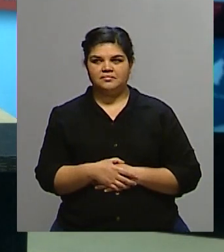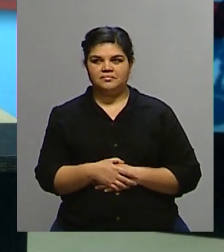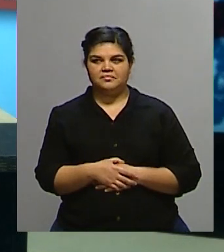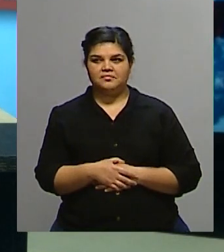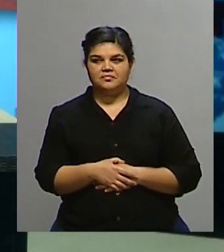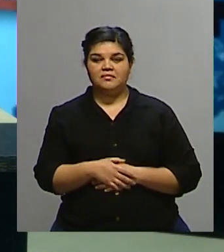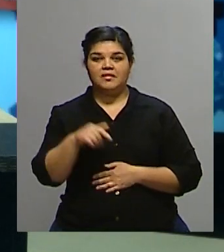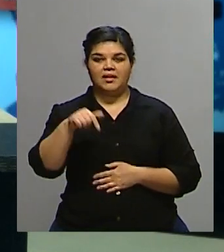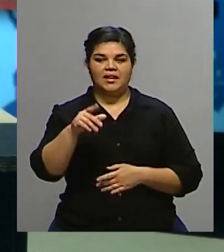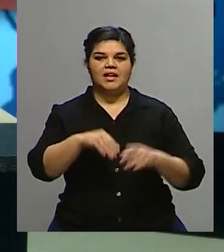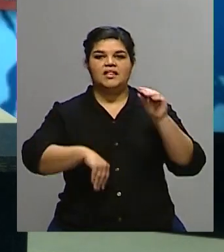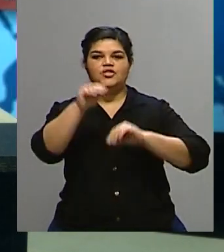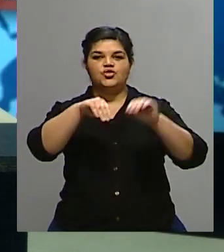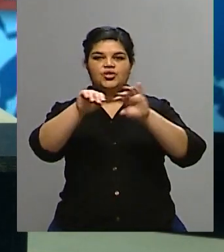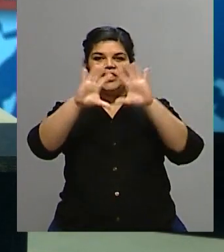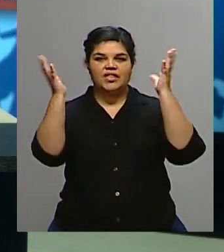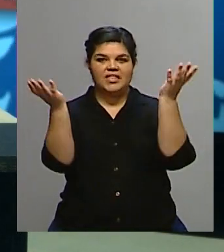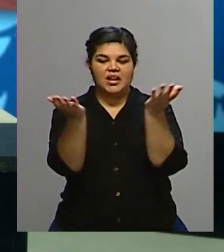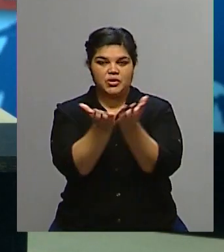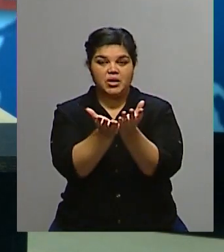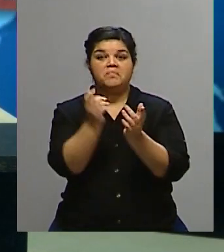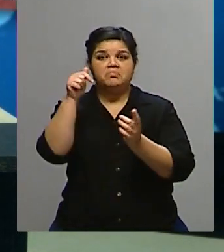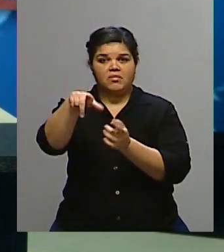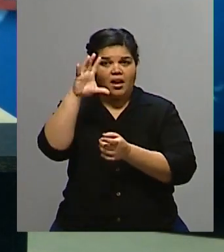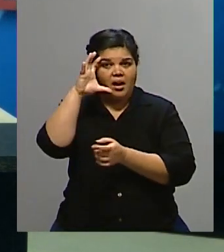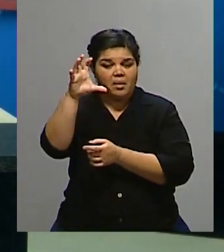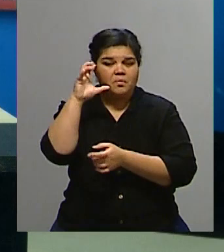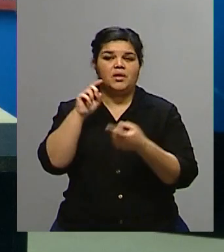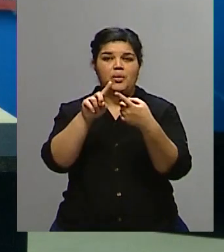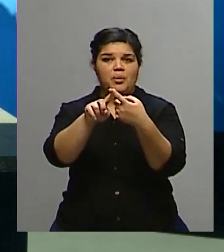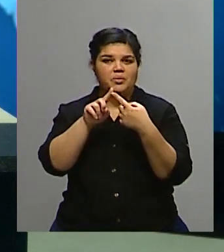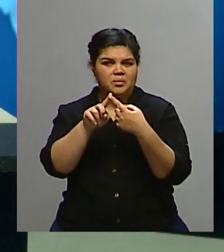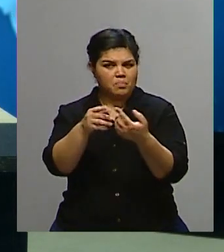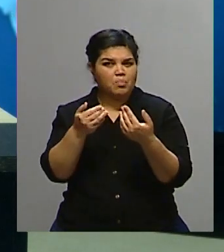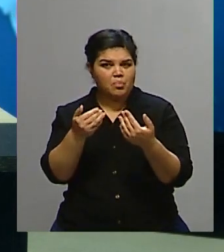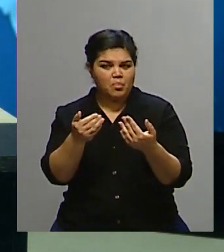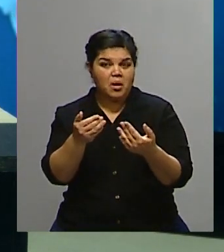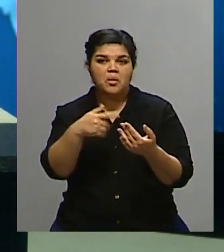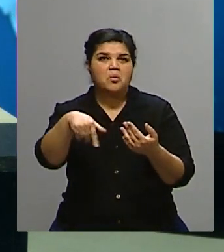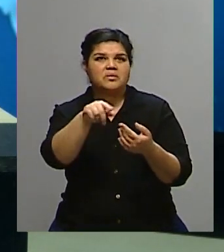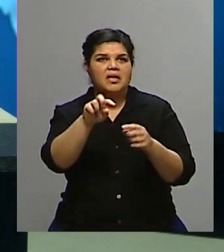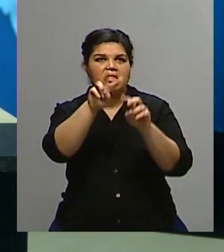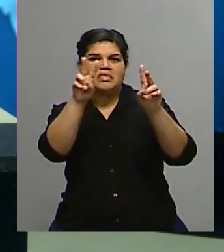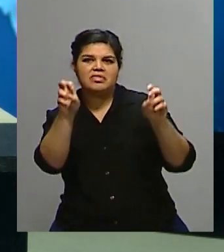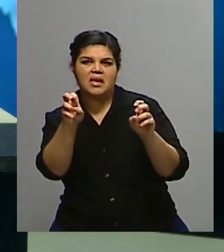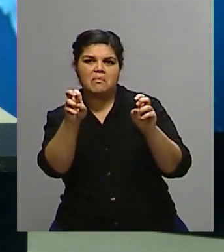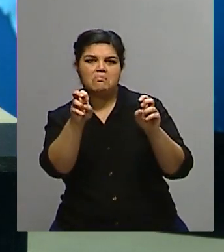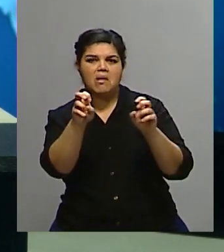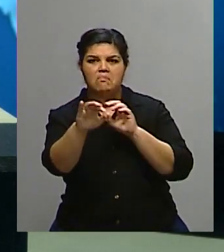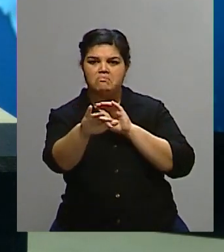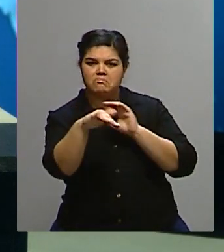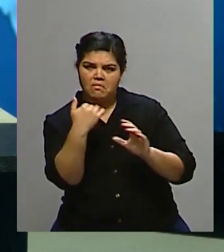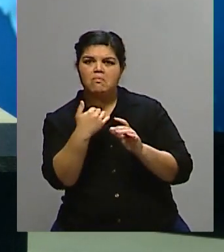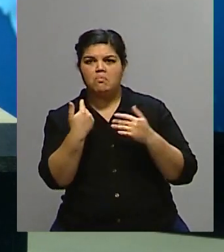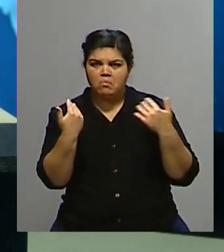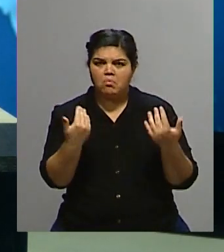Bueno, estamos en Chate Internacional. Recuerden que nos pueden ubicar a través de las redes sociales. Si ustedes quieren proponer un tema para ampliarlo en